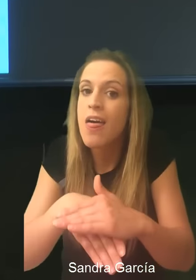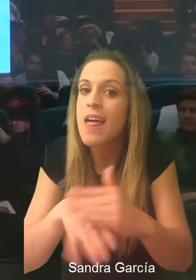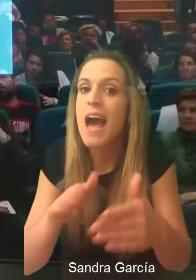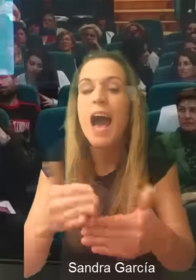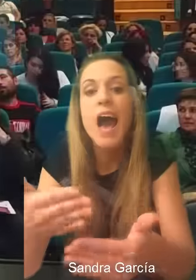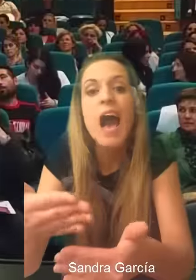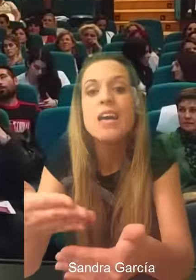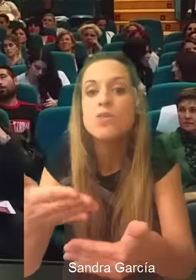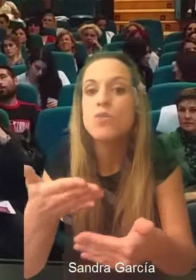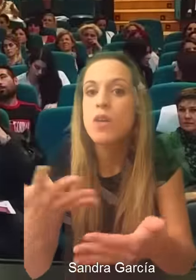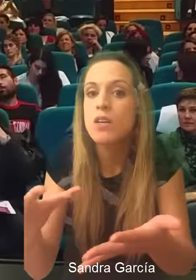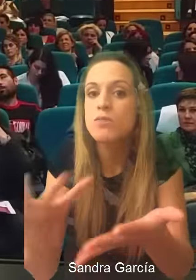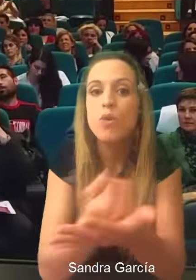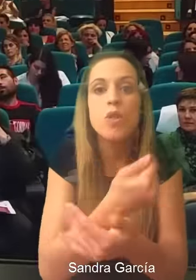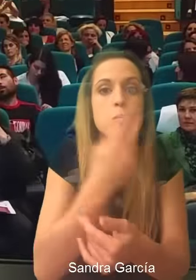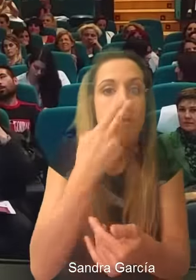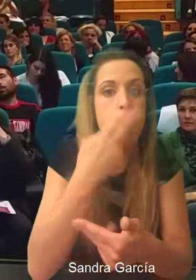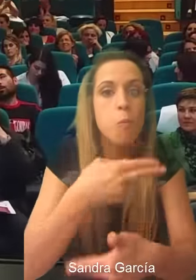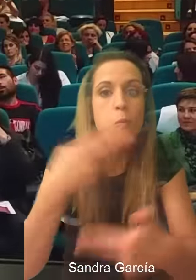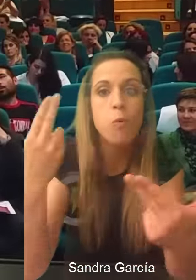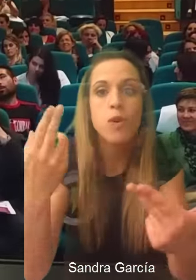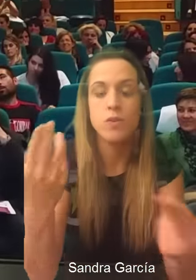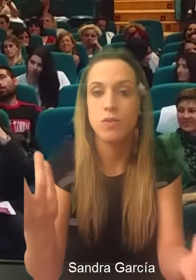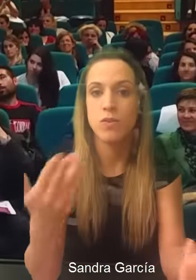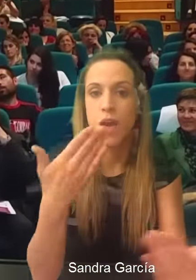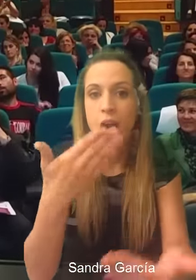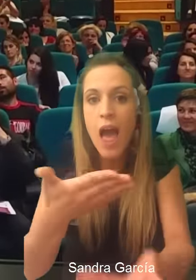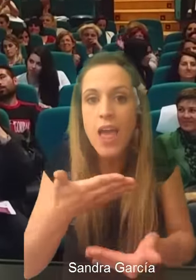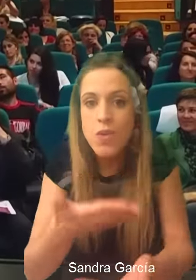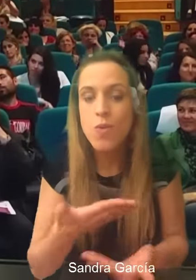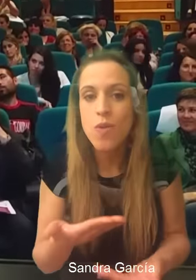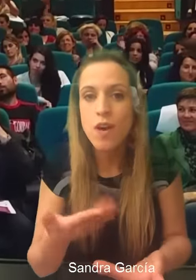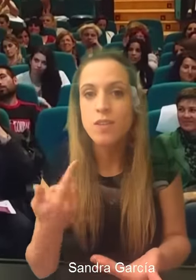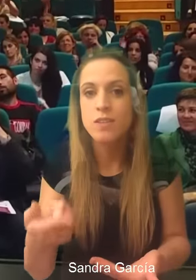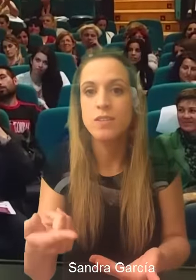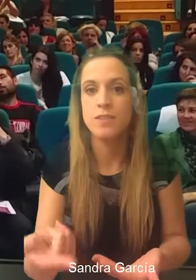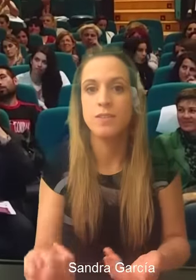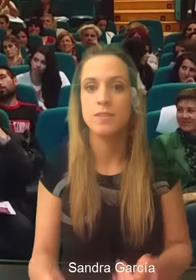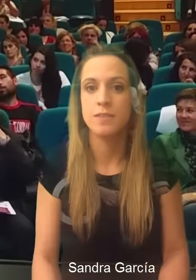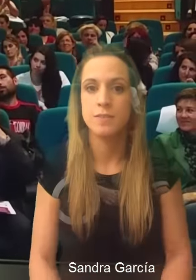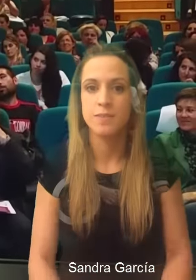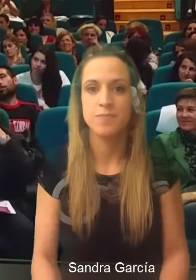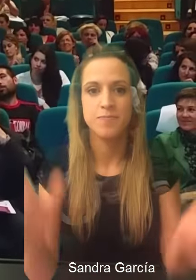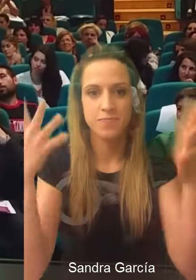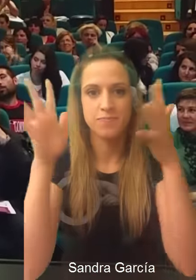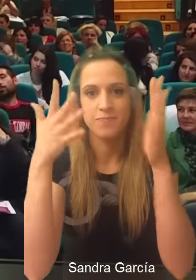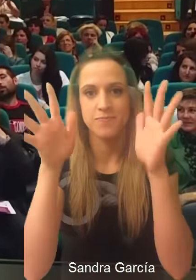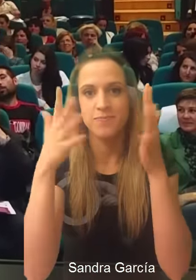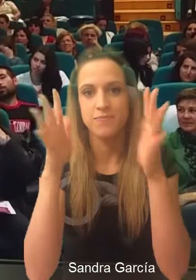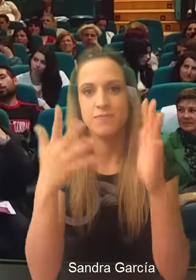todo el público. Tú pones antenista y ahí me tenéis.